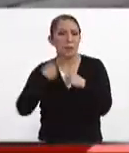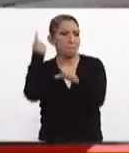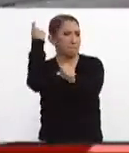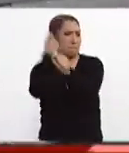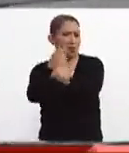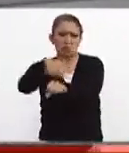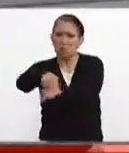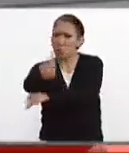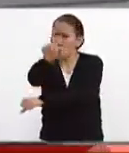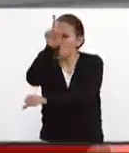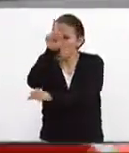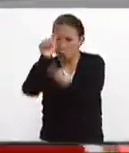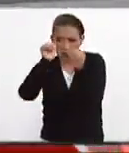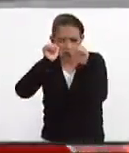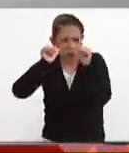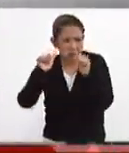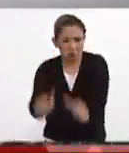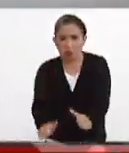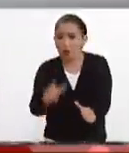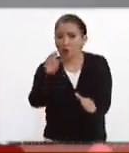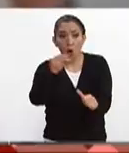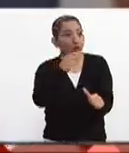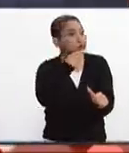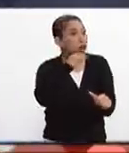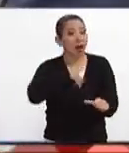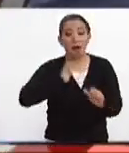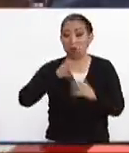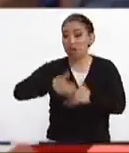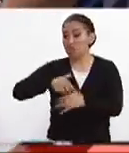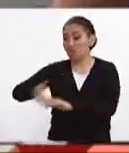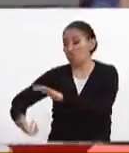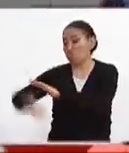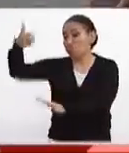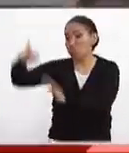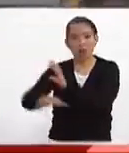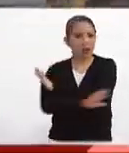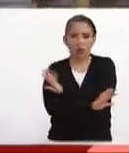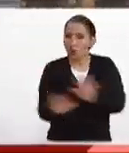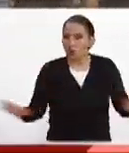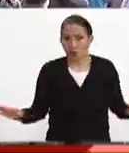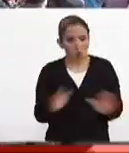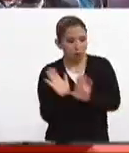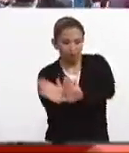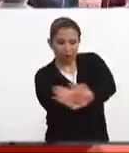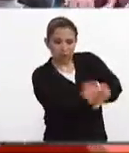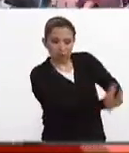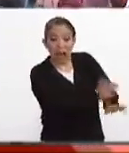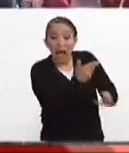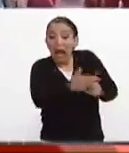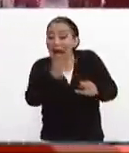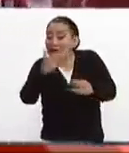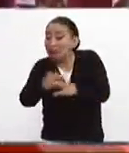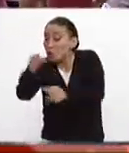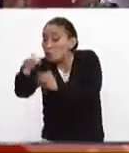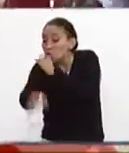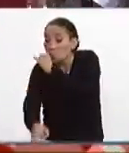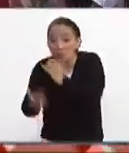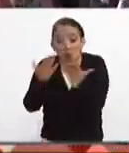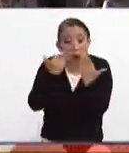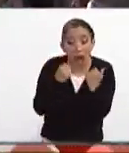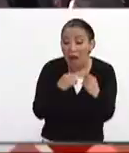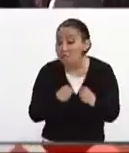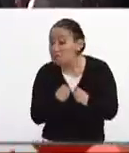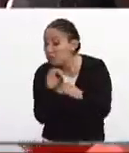prioridad y que no se utilizarán ni se está utilizando maquinaria pesada para remover escombros hasta que se agoten todas las